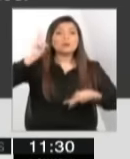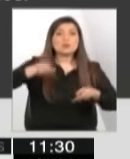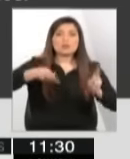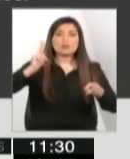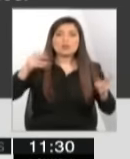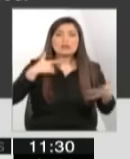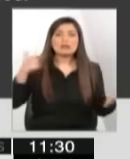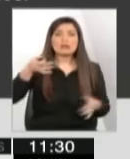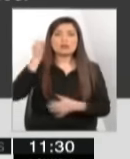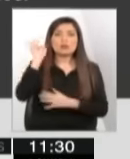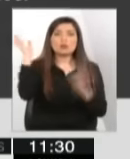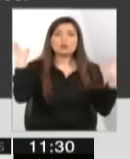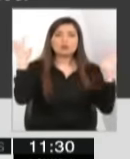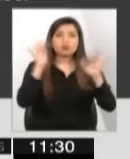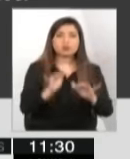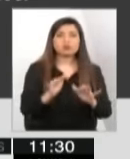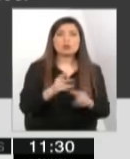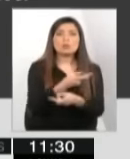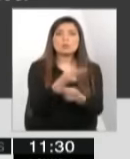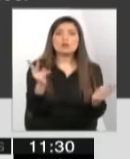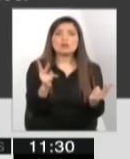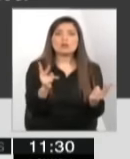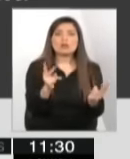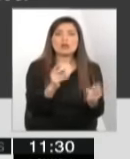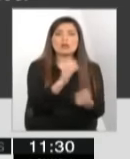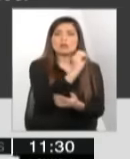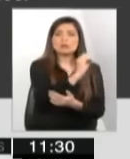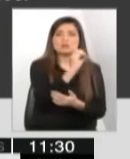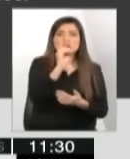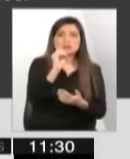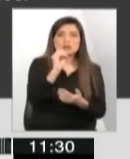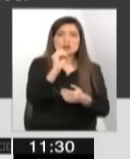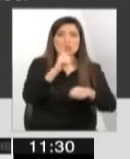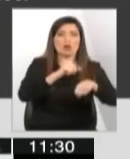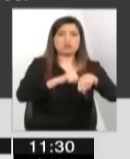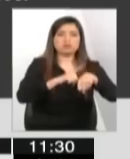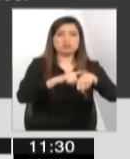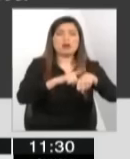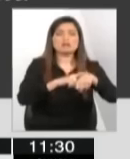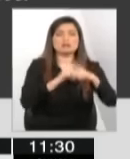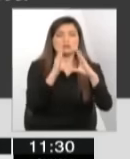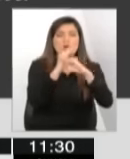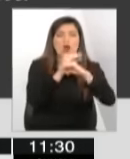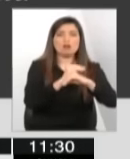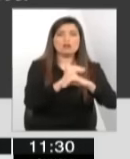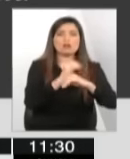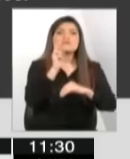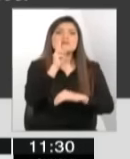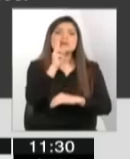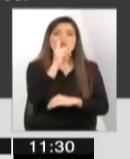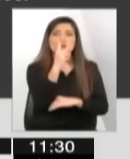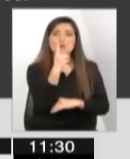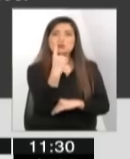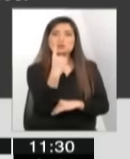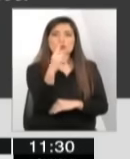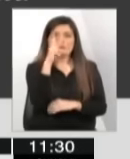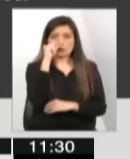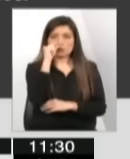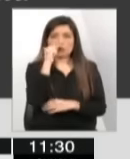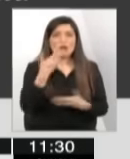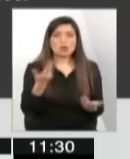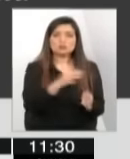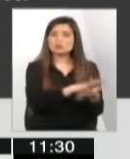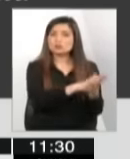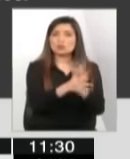o reunión pública de carácter electoral desde las cero horas del viernes 21 de octubre. Asimismo, todas las secretarías de